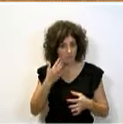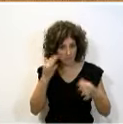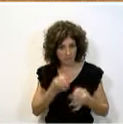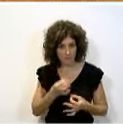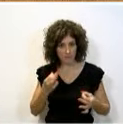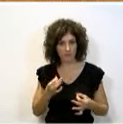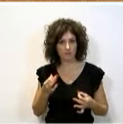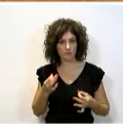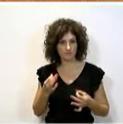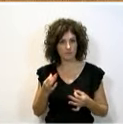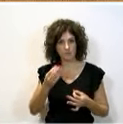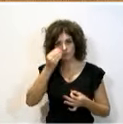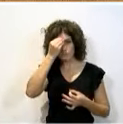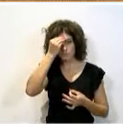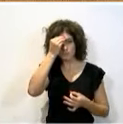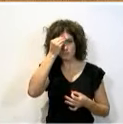creen